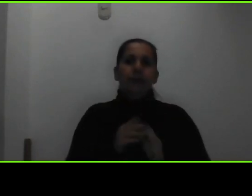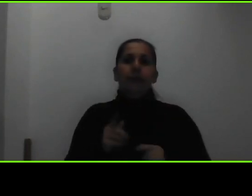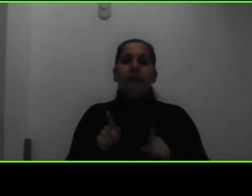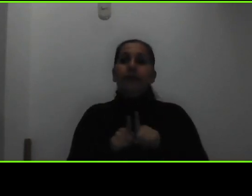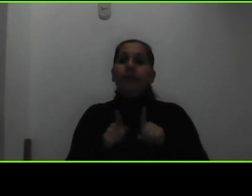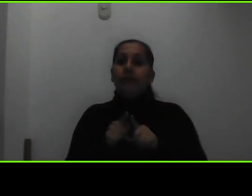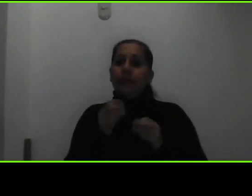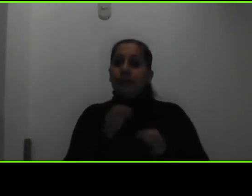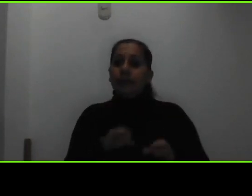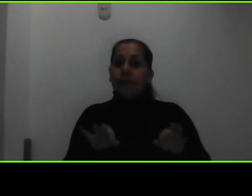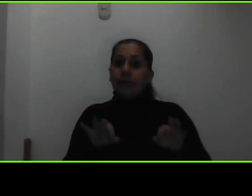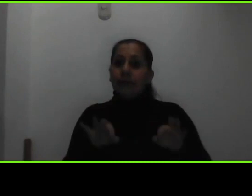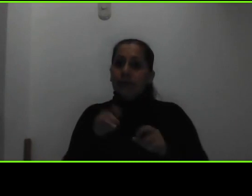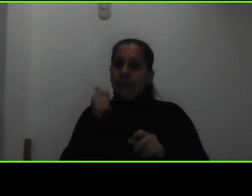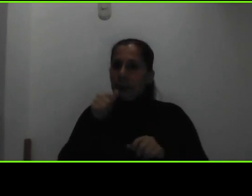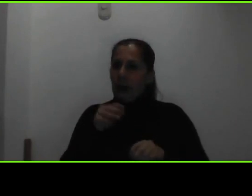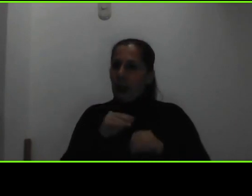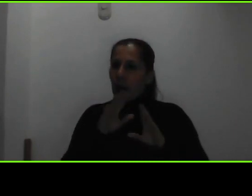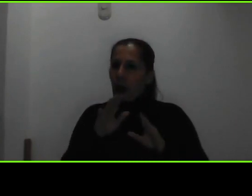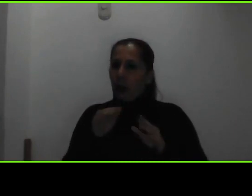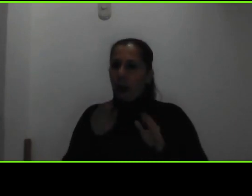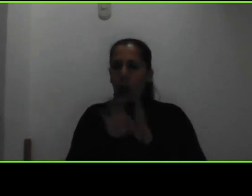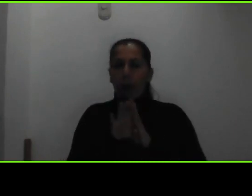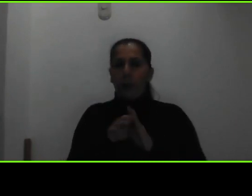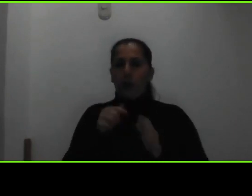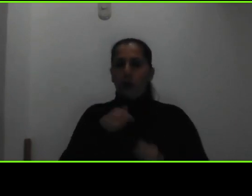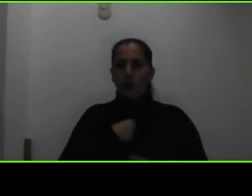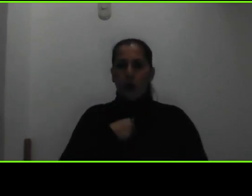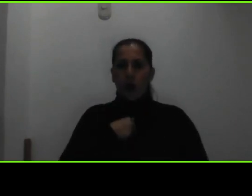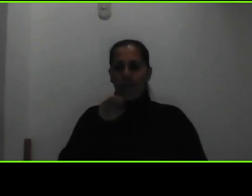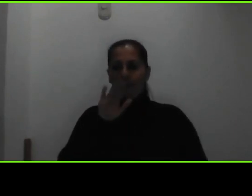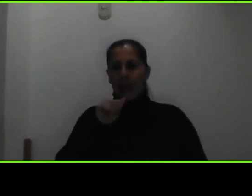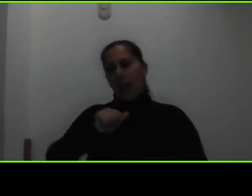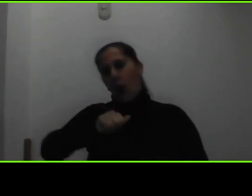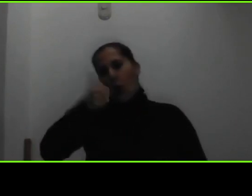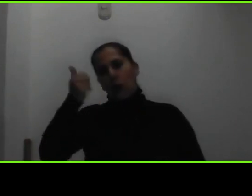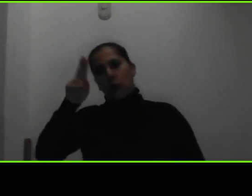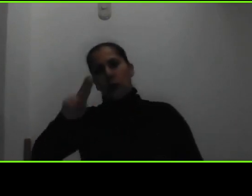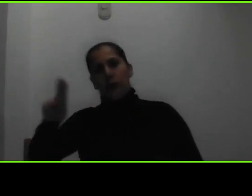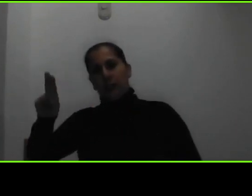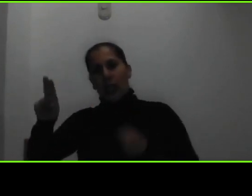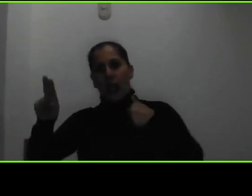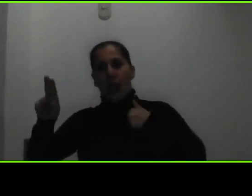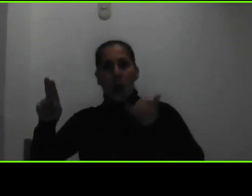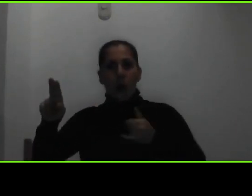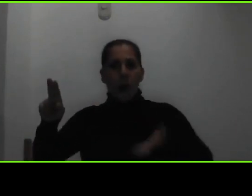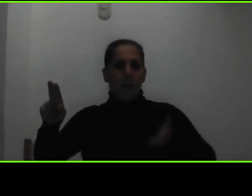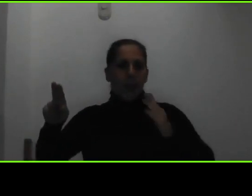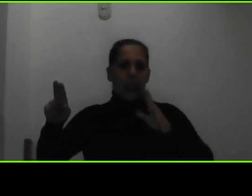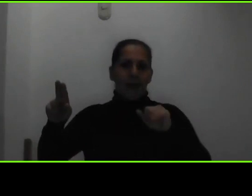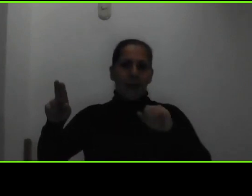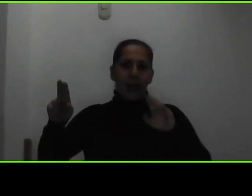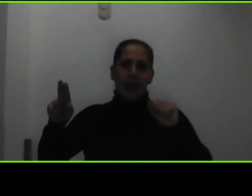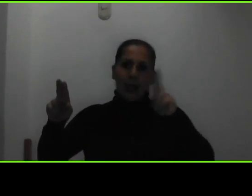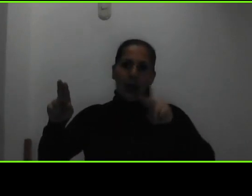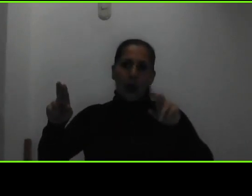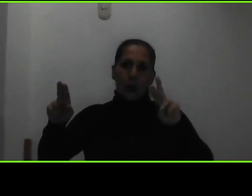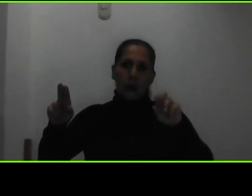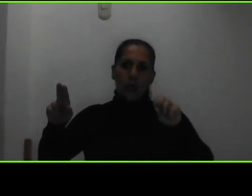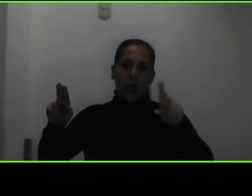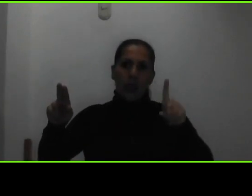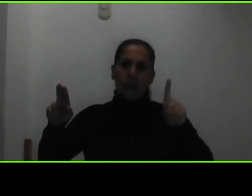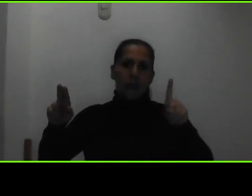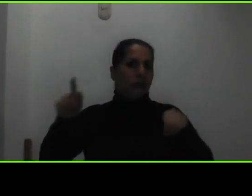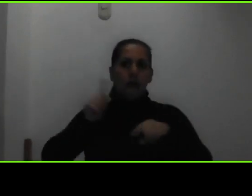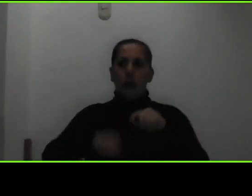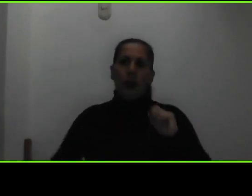aclarar que si la persona tiene beca en otra universidad nosotros no podríamos asignarle beca en la UNED y también esto es importante